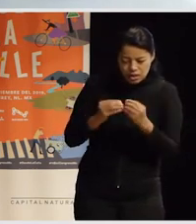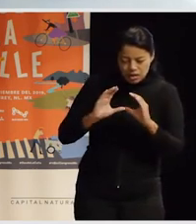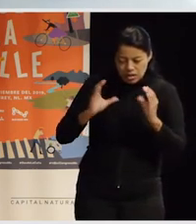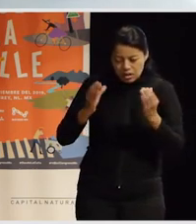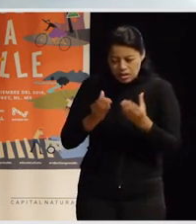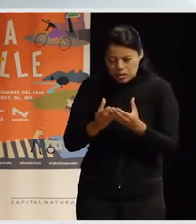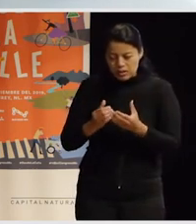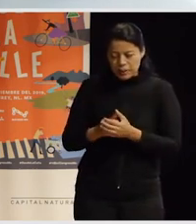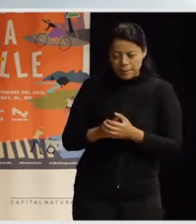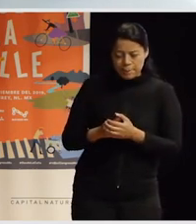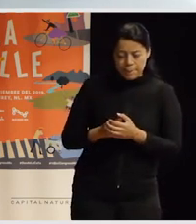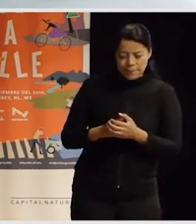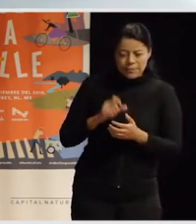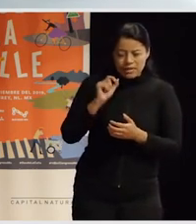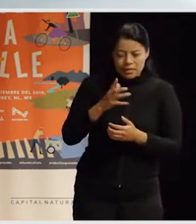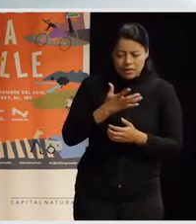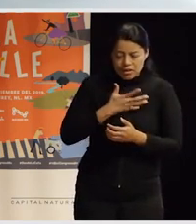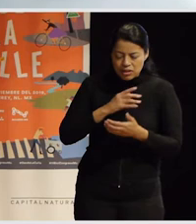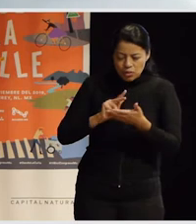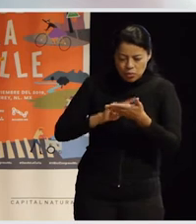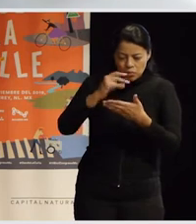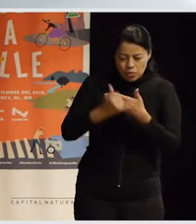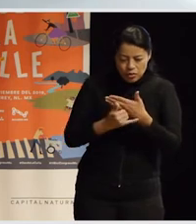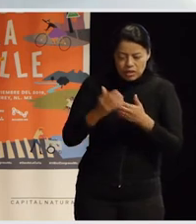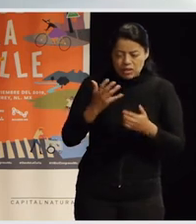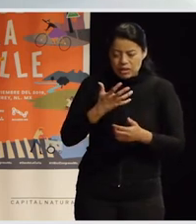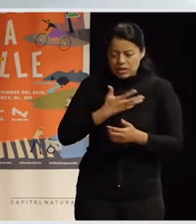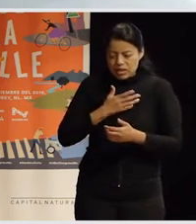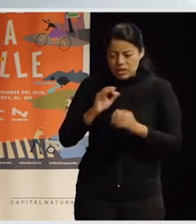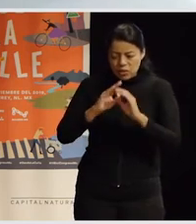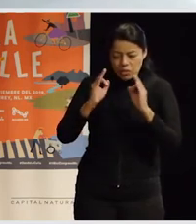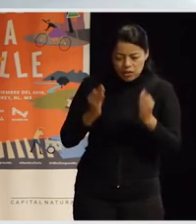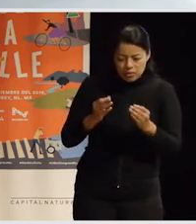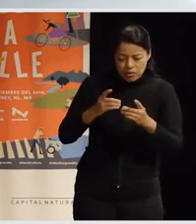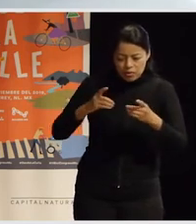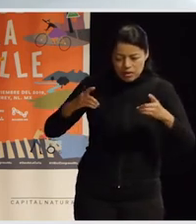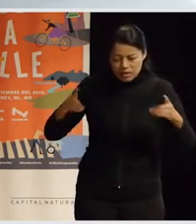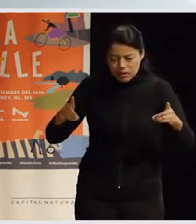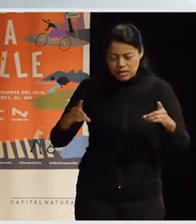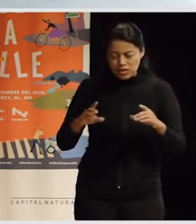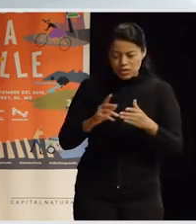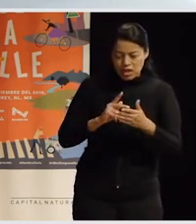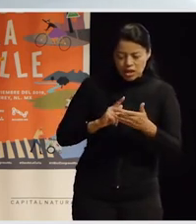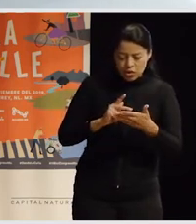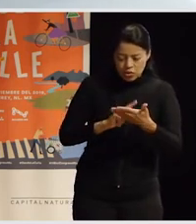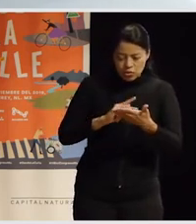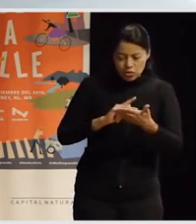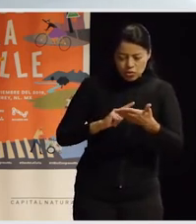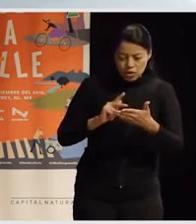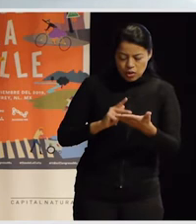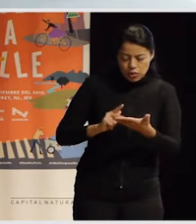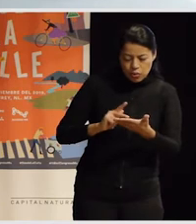dignas para la mayoría de la población, también tiene un proyecto, o tiene un modelo, ¿no?, que está desarrollando a través de sus proyectos urbanísticos, igual que tenemos